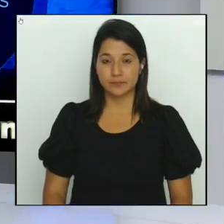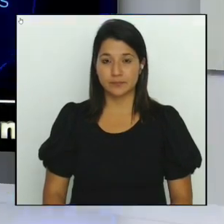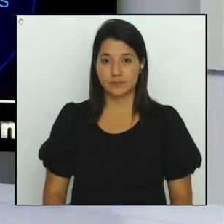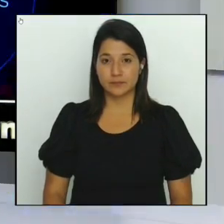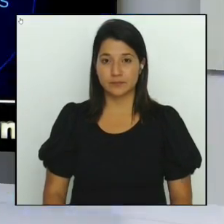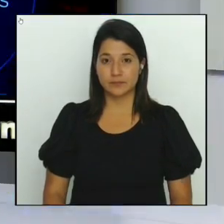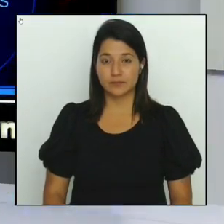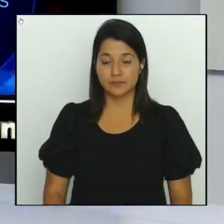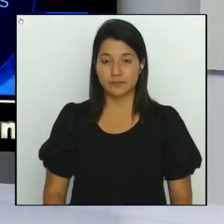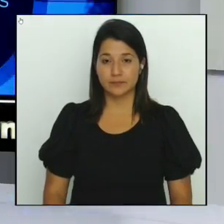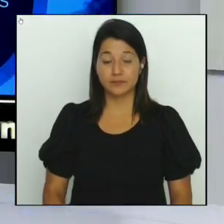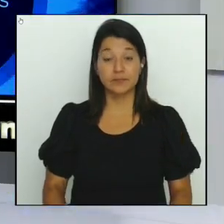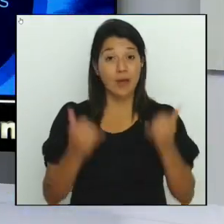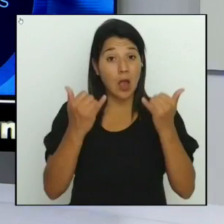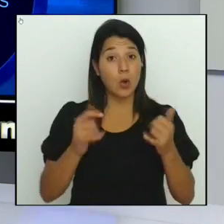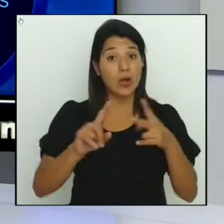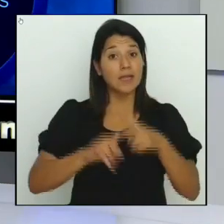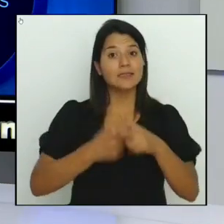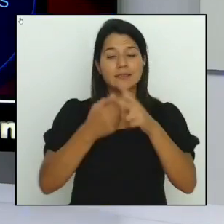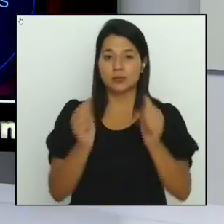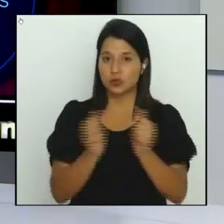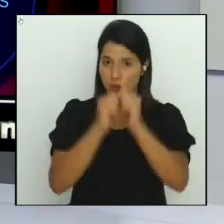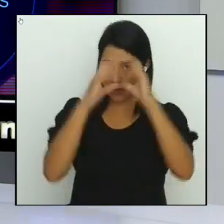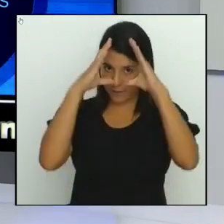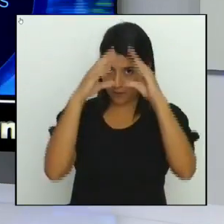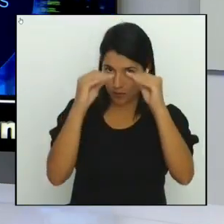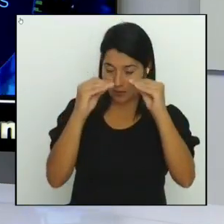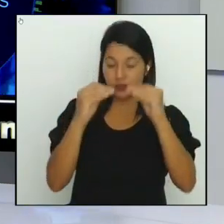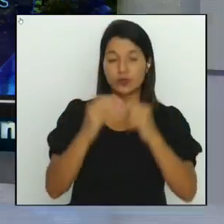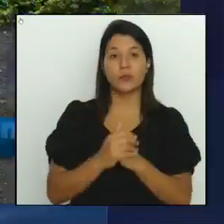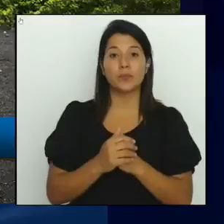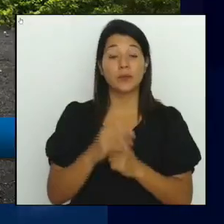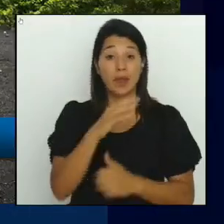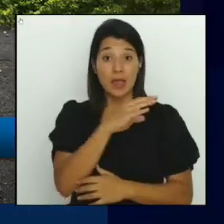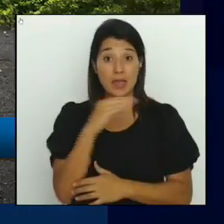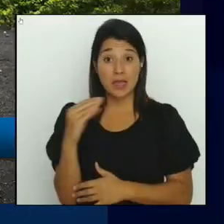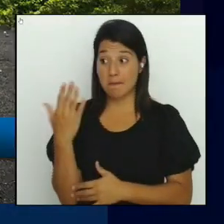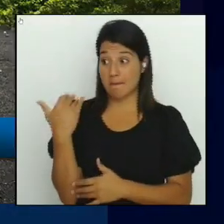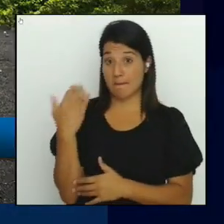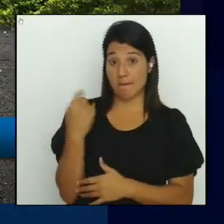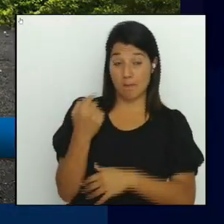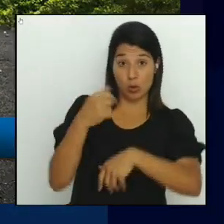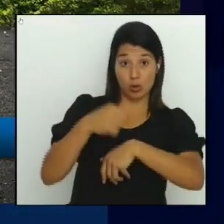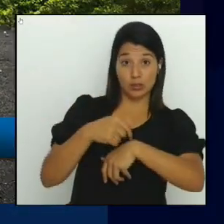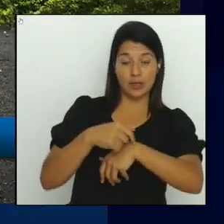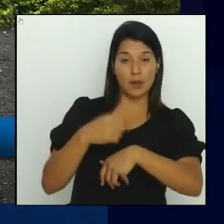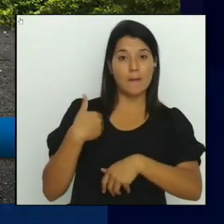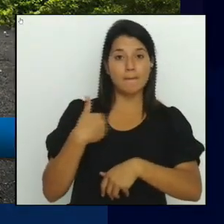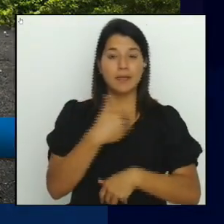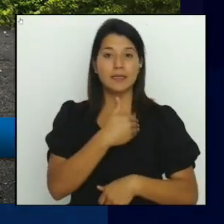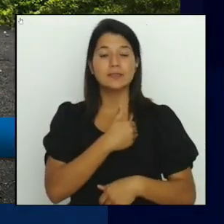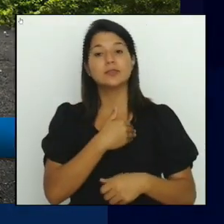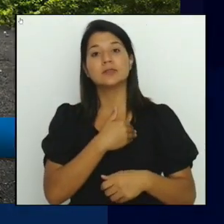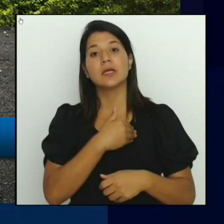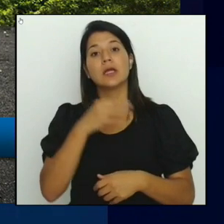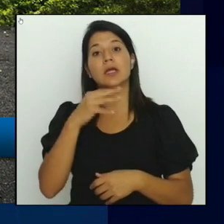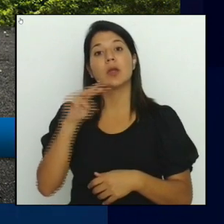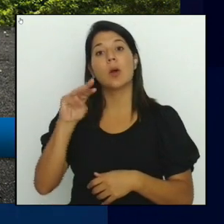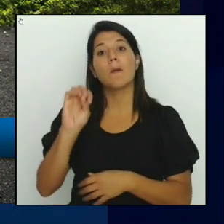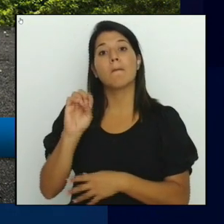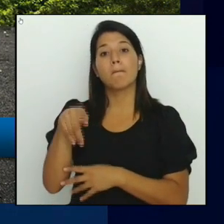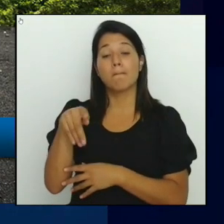Iniciamos con las informaciones y precisamente hace algunos minutos el Ministerio de Obras Públicas y Transportes